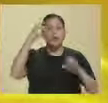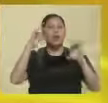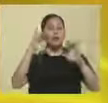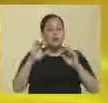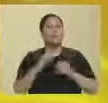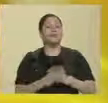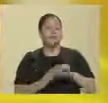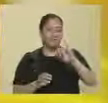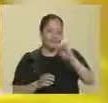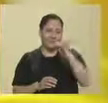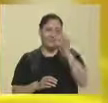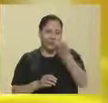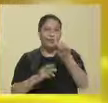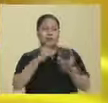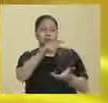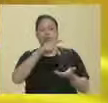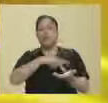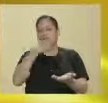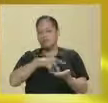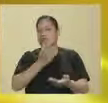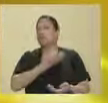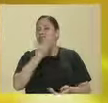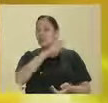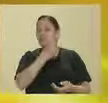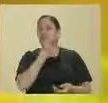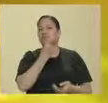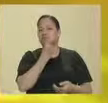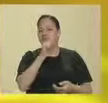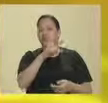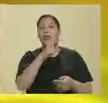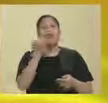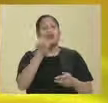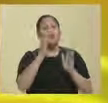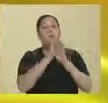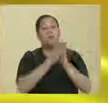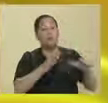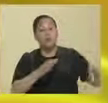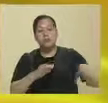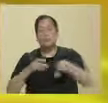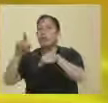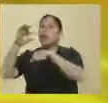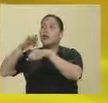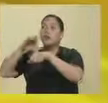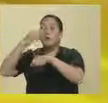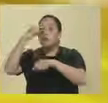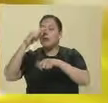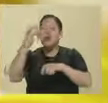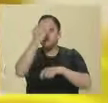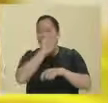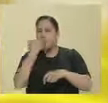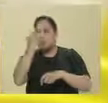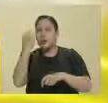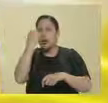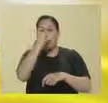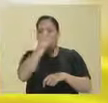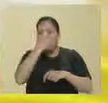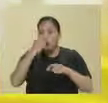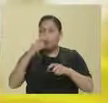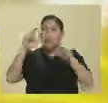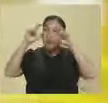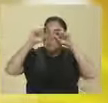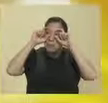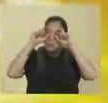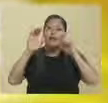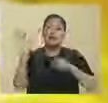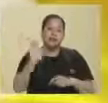Y esa es una causa frecuente y por eso ya hemos hablado también de checarles la vista a los hijos, particularmente... tienen 5 o 6 años no te van a